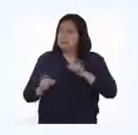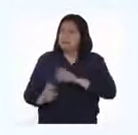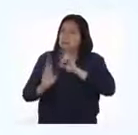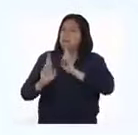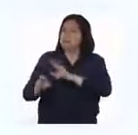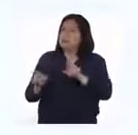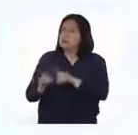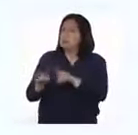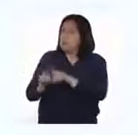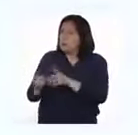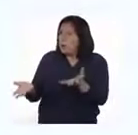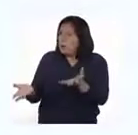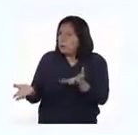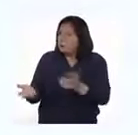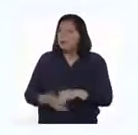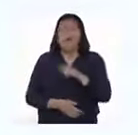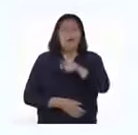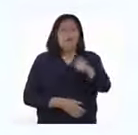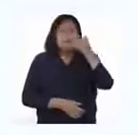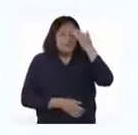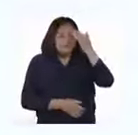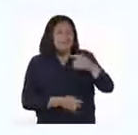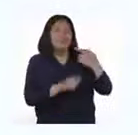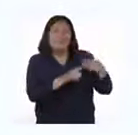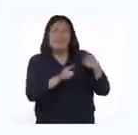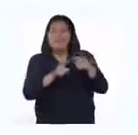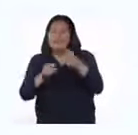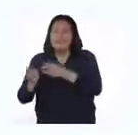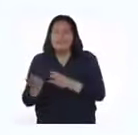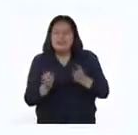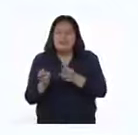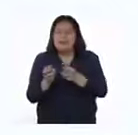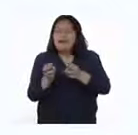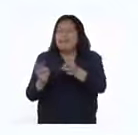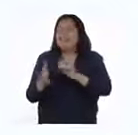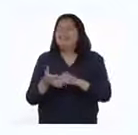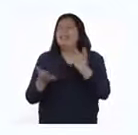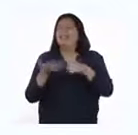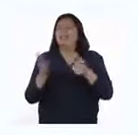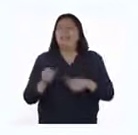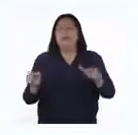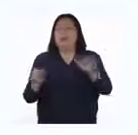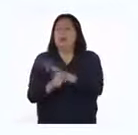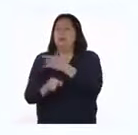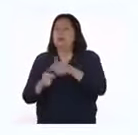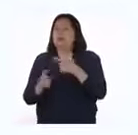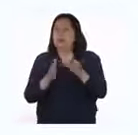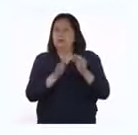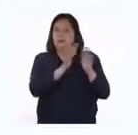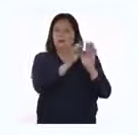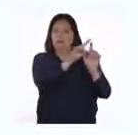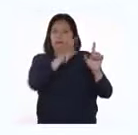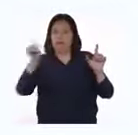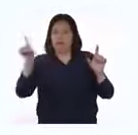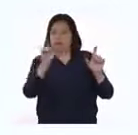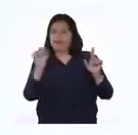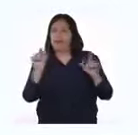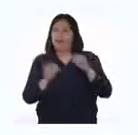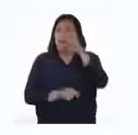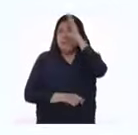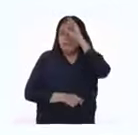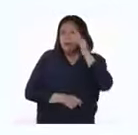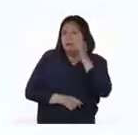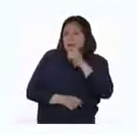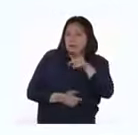respuesta. Como verán, existen distintas estrategias para completar una misma tabla. Chicos y